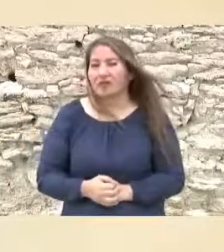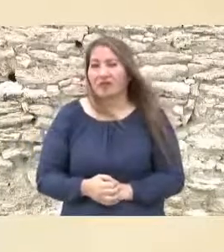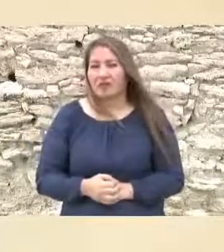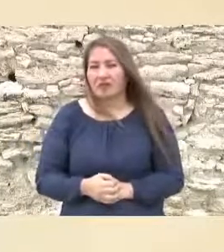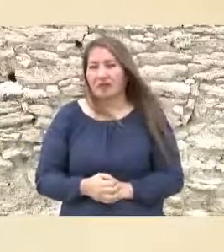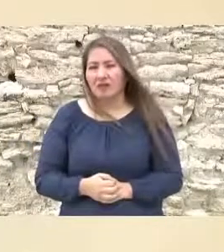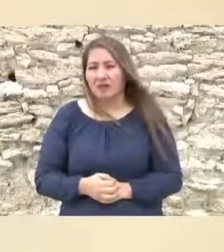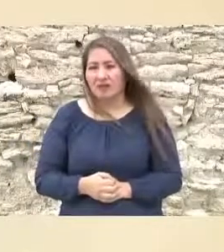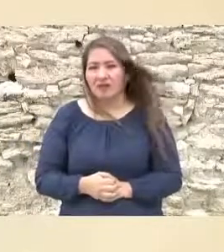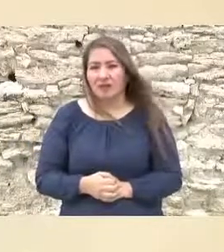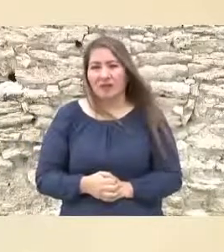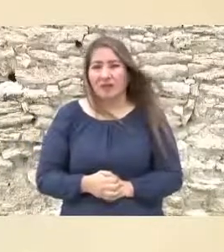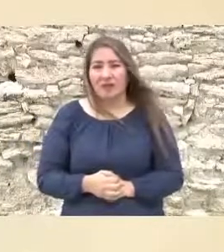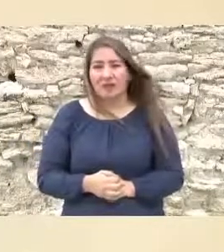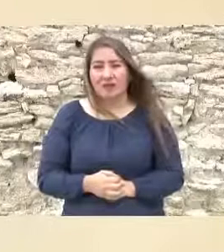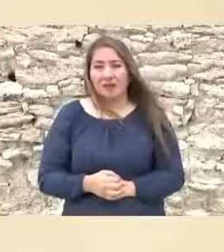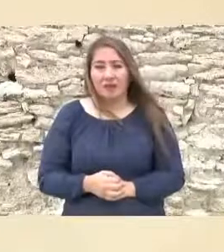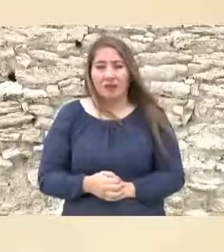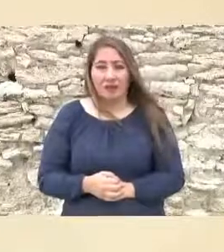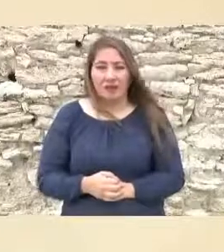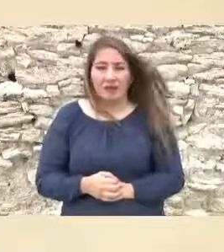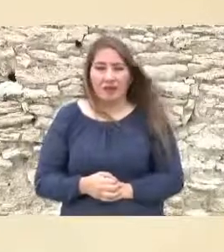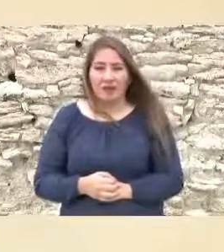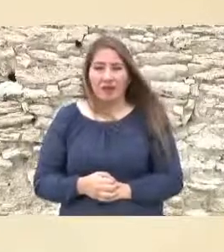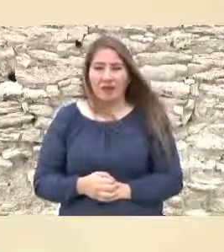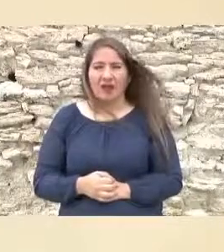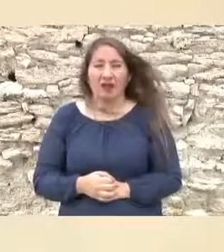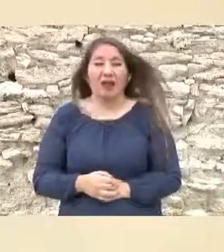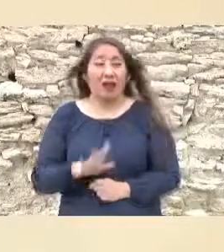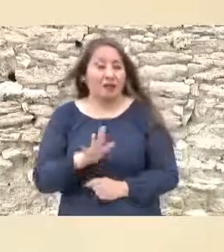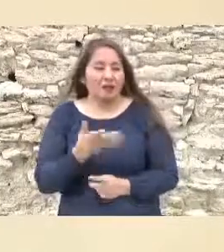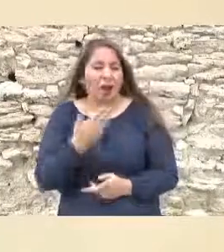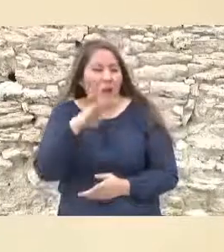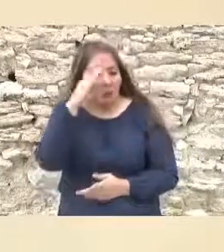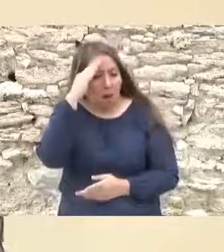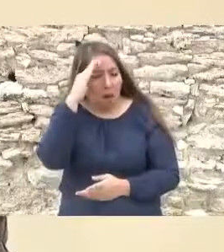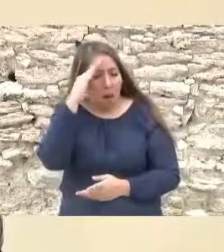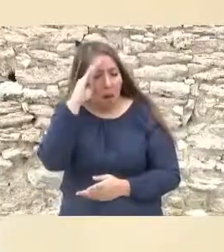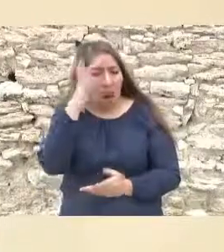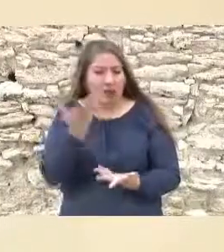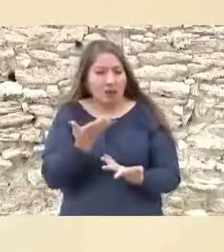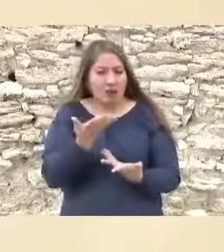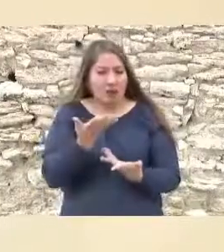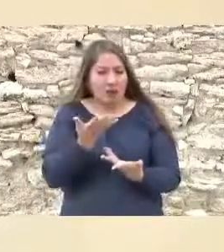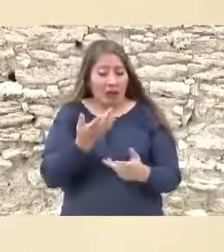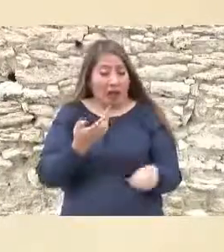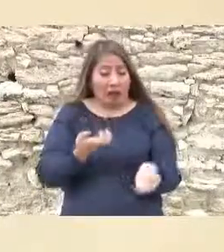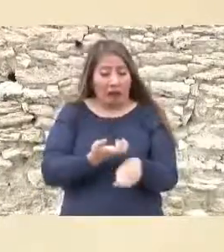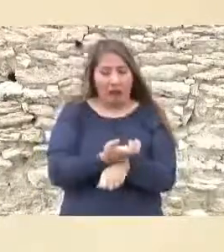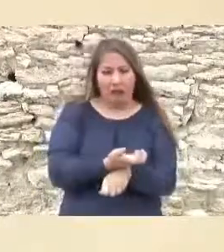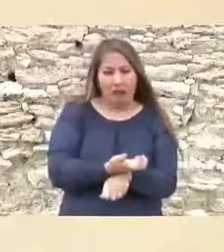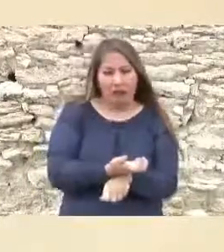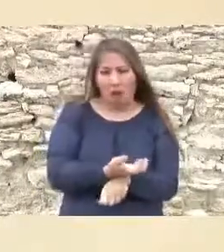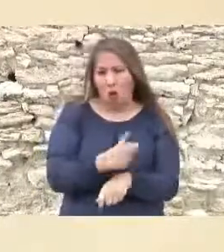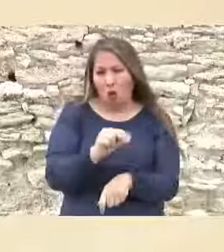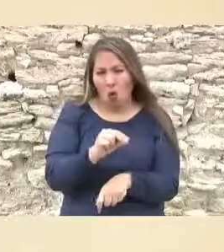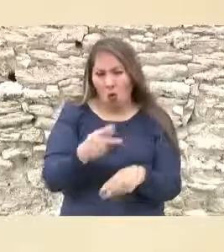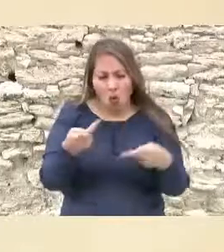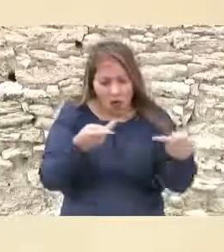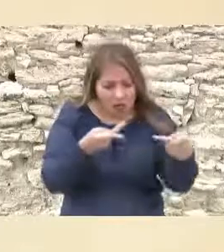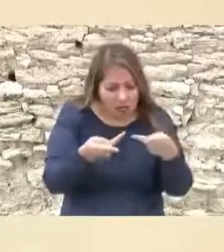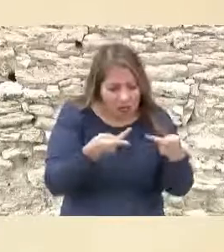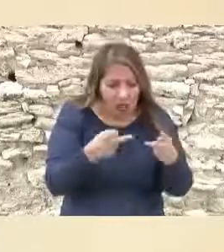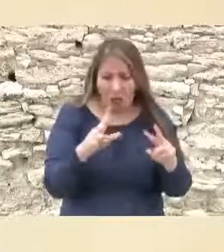parte de el sofisma de que no hace falta el Estado no hace falta la planeación